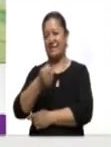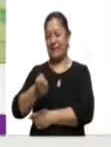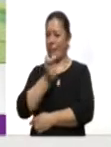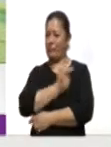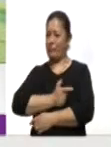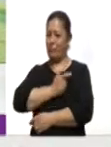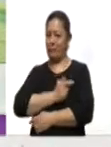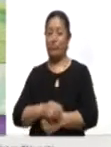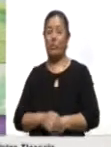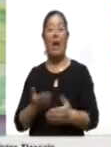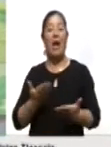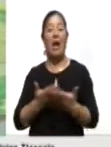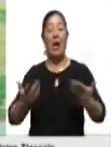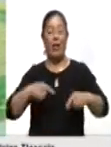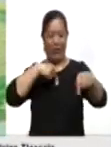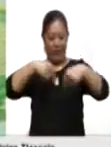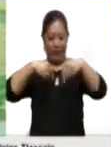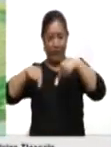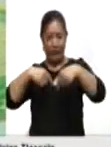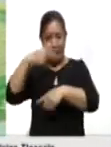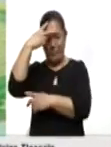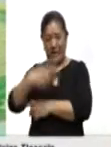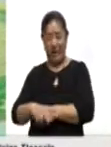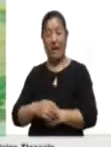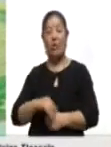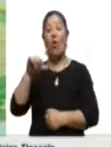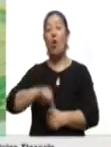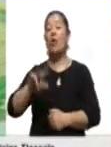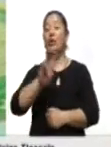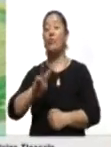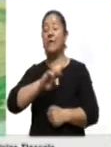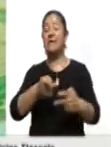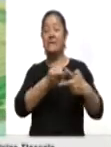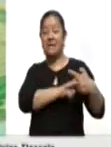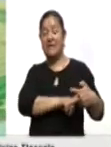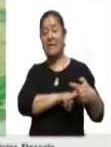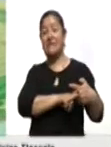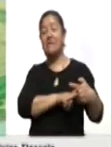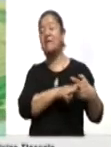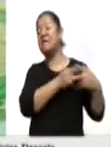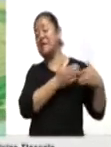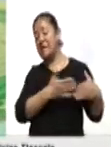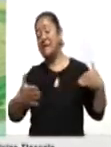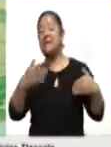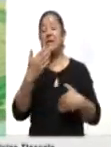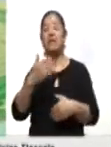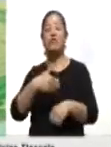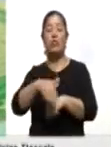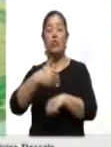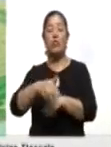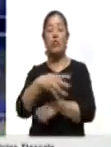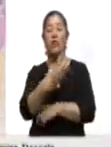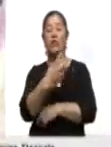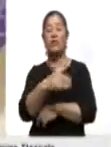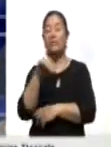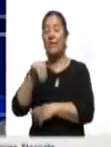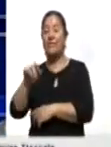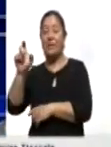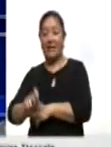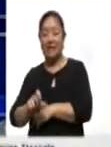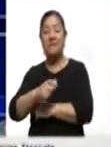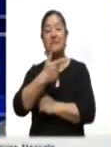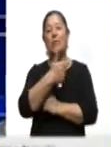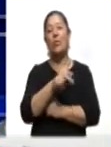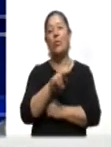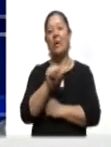Hablemos del fútbol mexicano porque este viernes comienzan las acciones de la jornada 14 de la Liga MX Guardianes